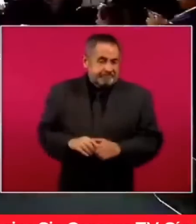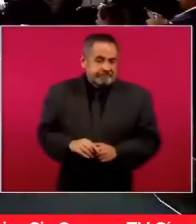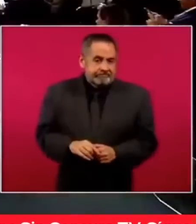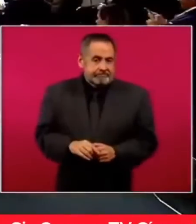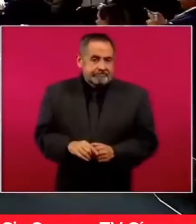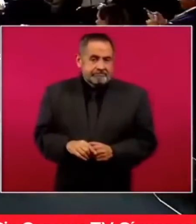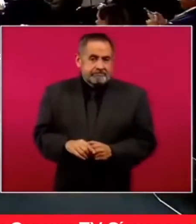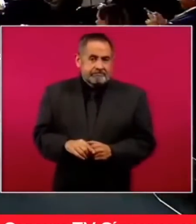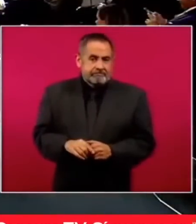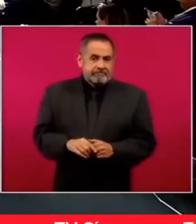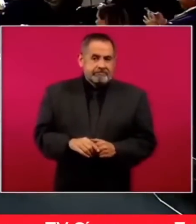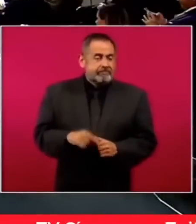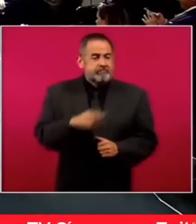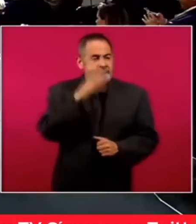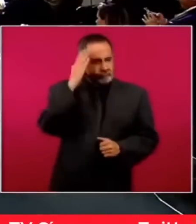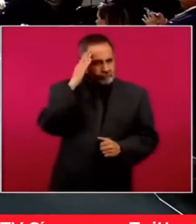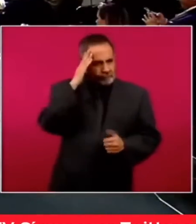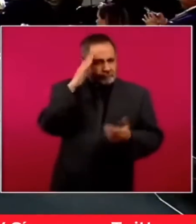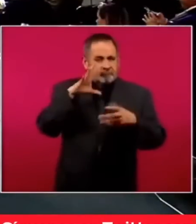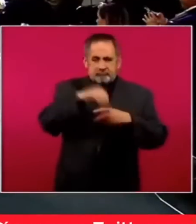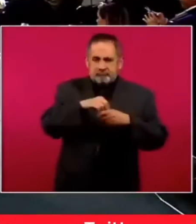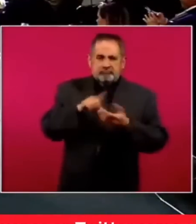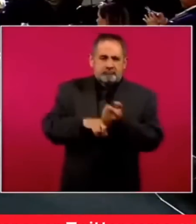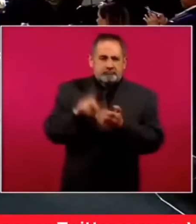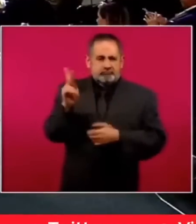es un dirigente del PAN,